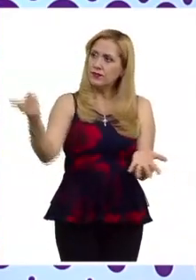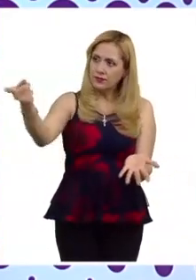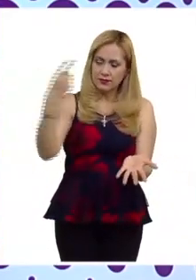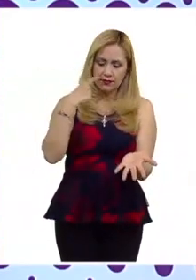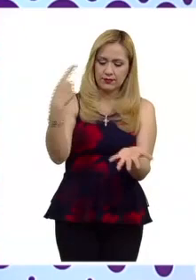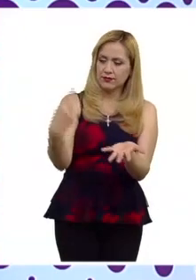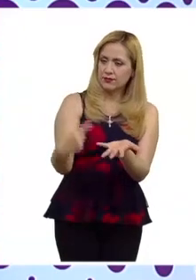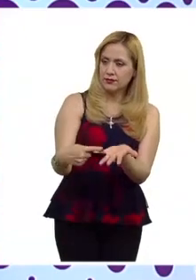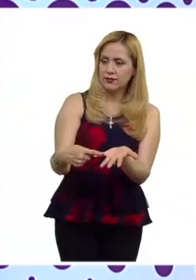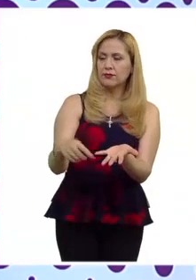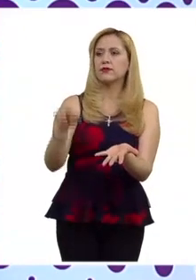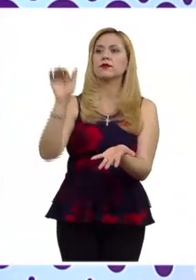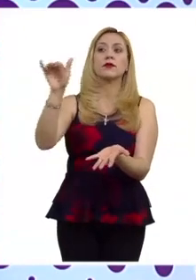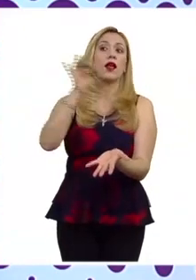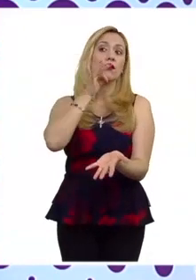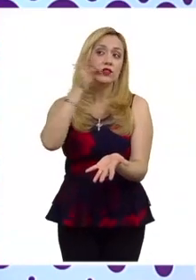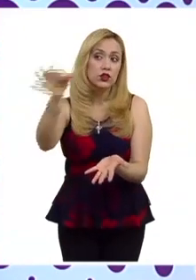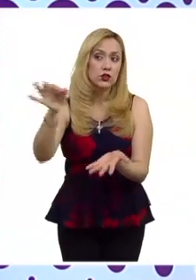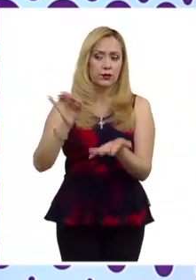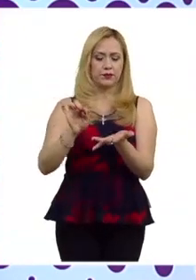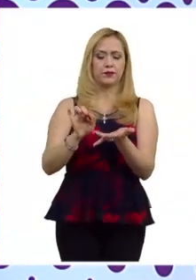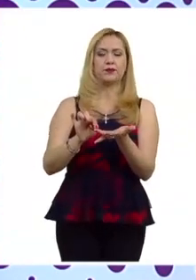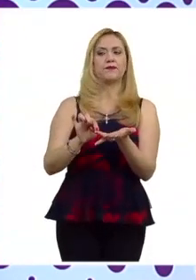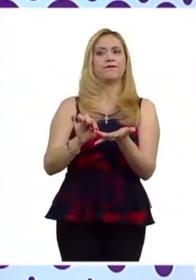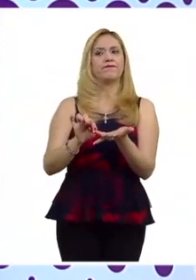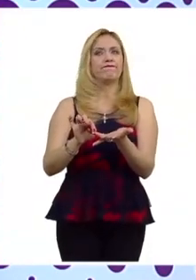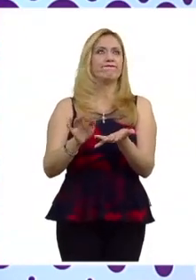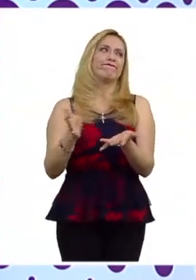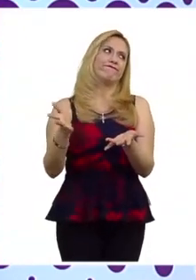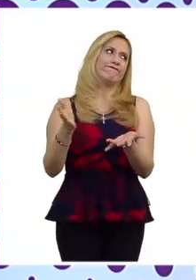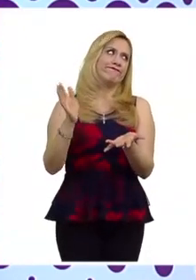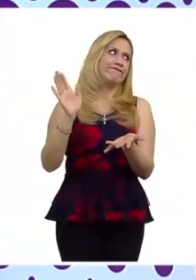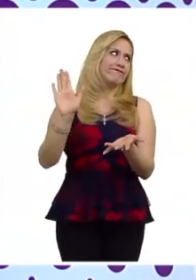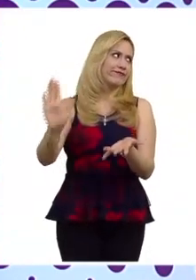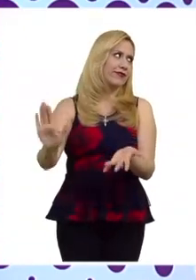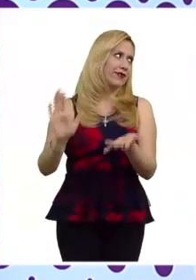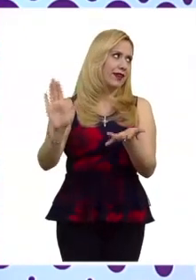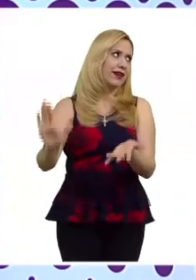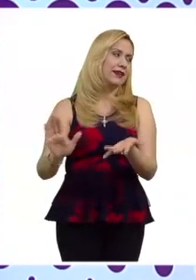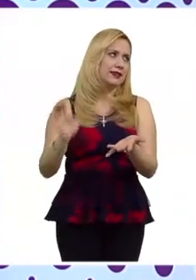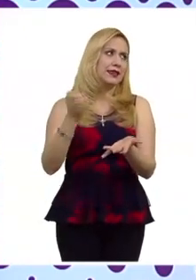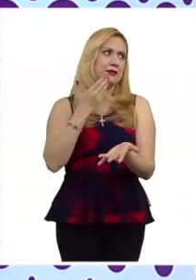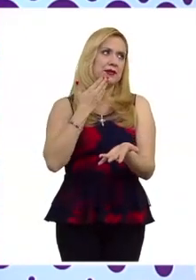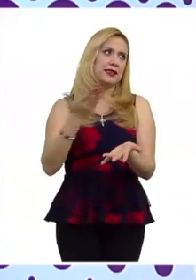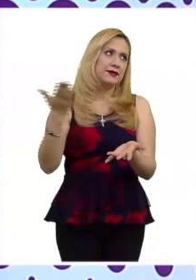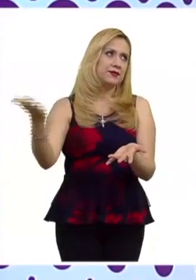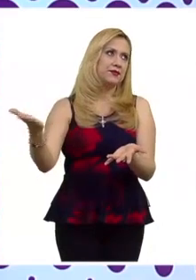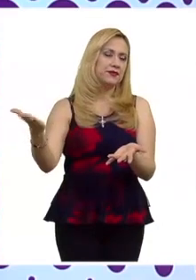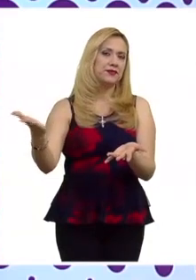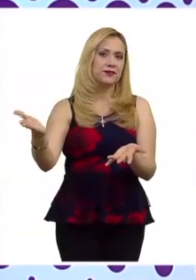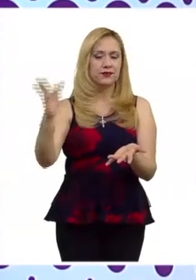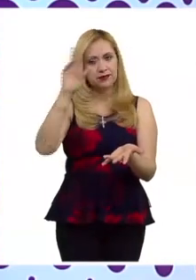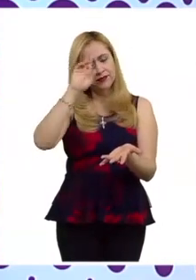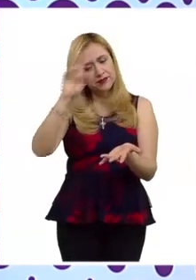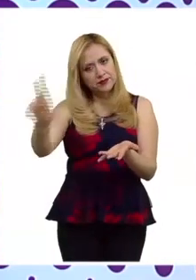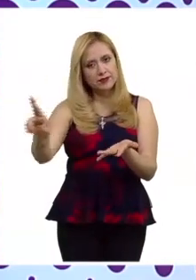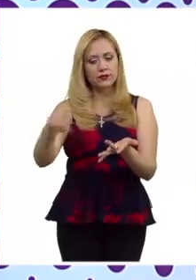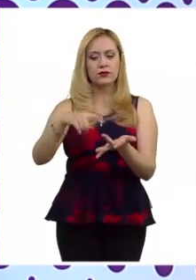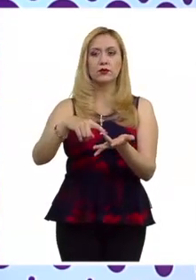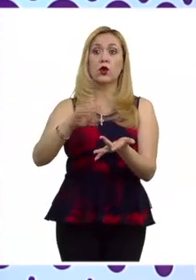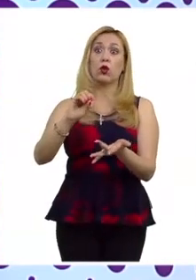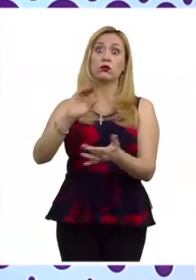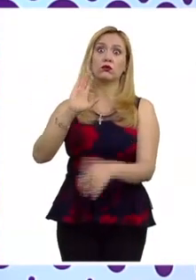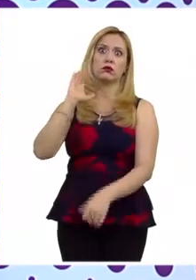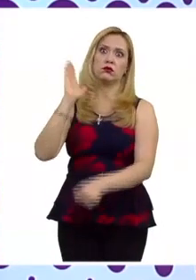apercibimientos, tolerancia, hasta sanciones administrativas, sanciones penales, etcétera.